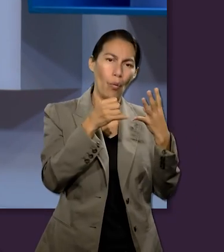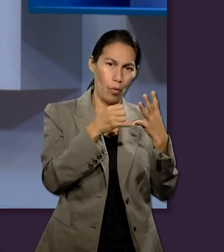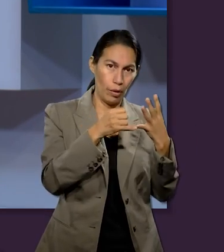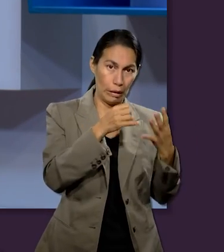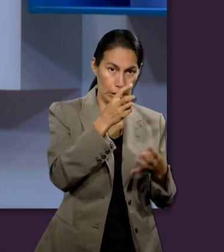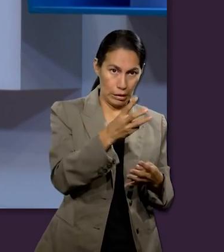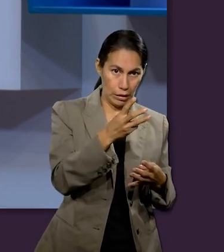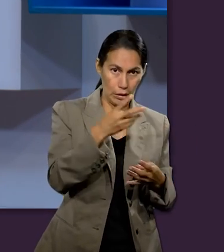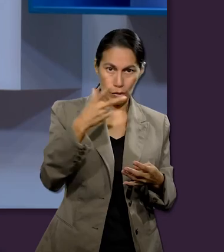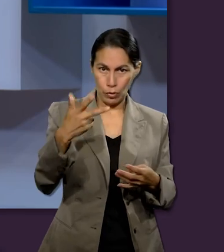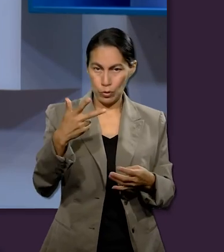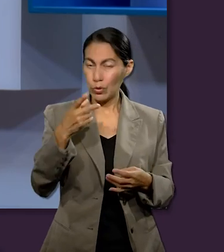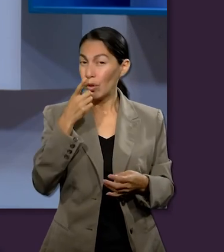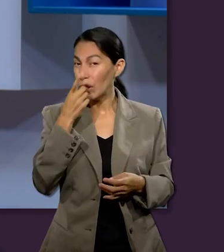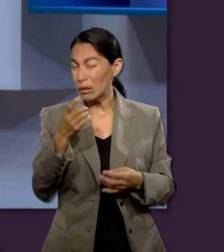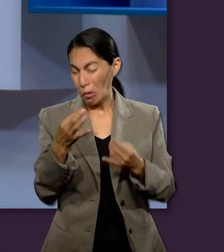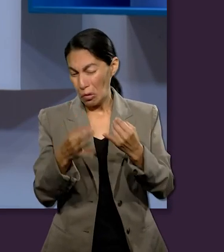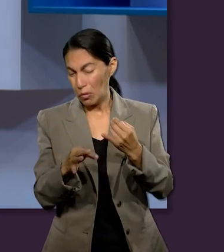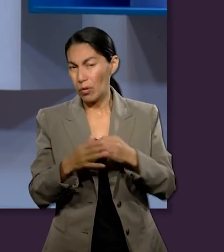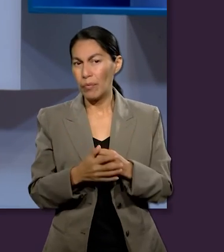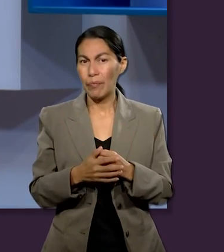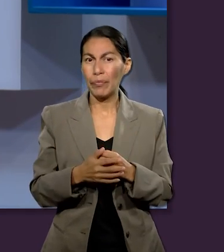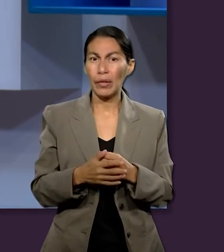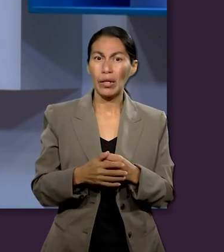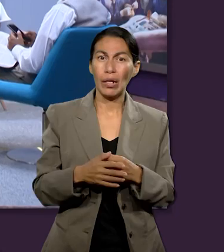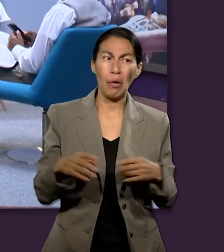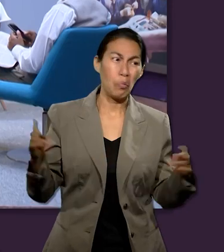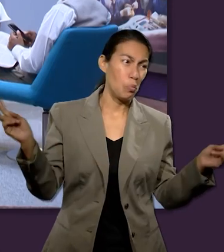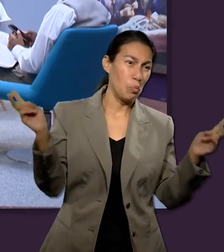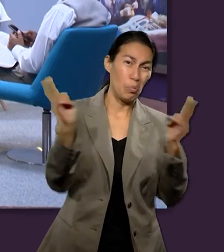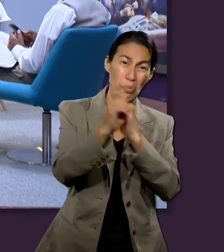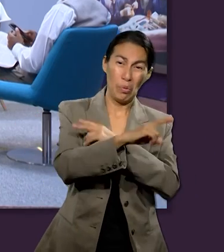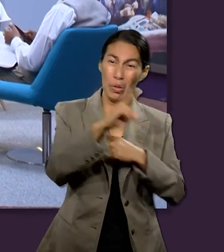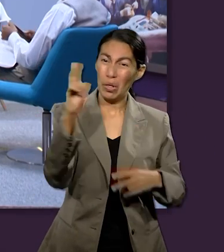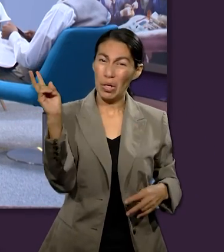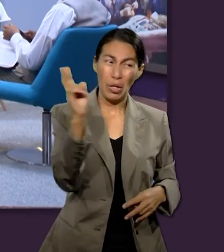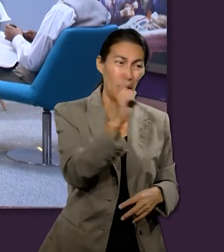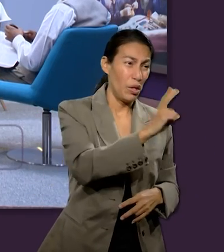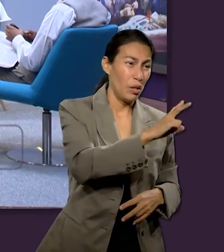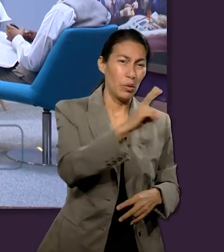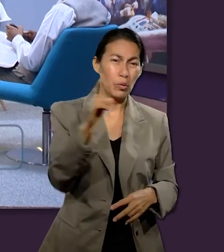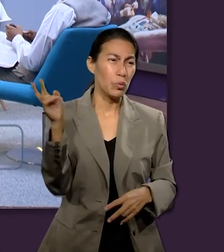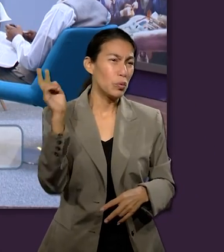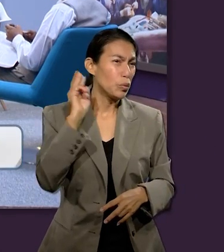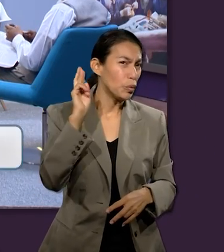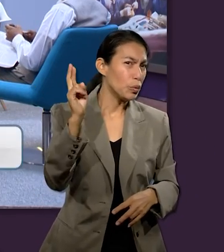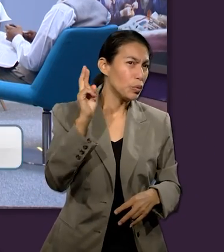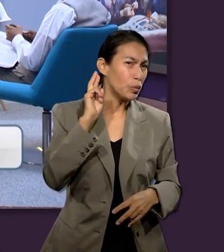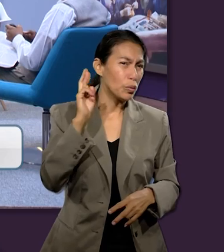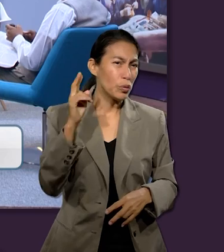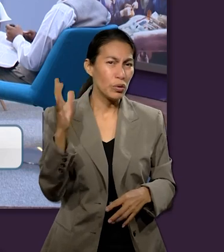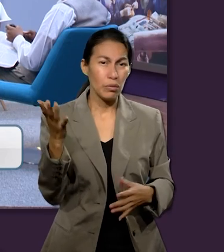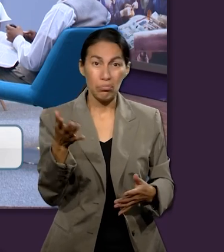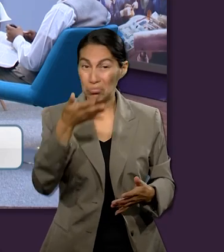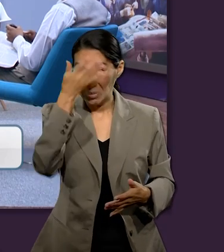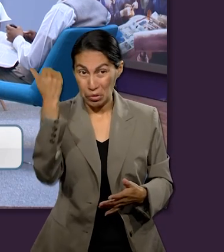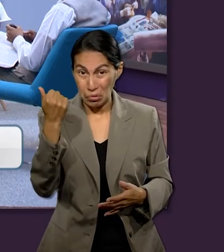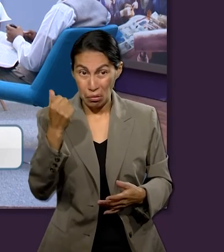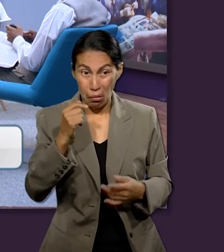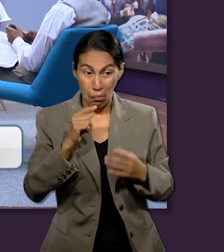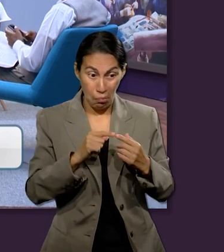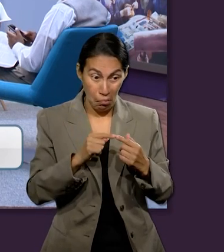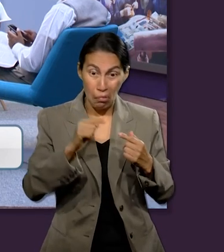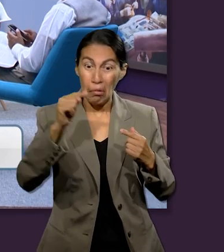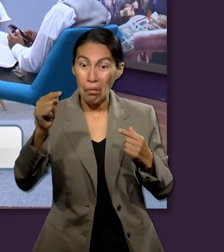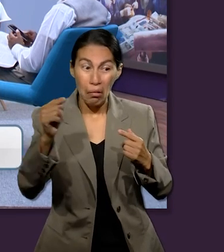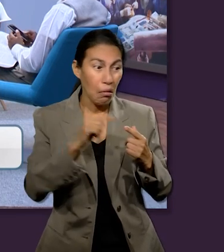y Juan 3 con 8 podemos leer la última parte el viento sopla por donde quiere y